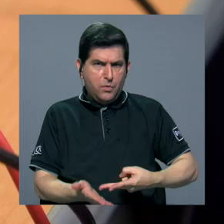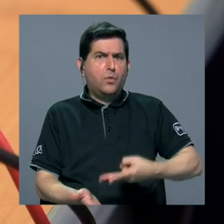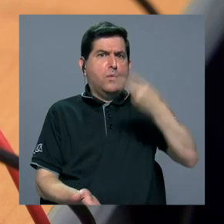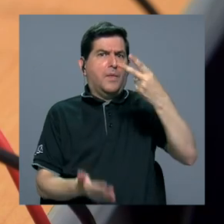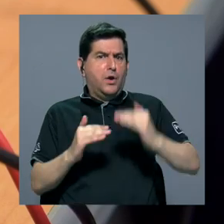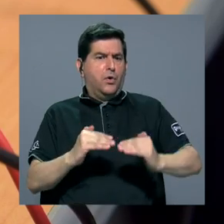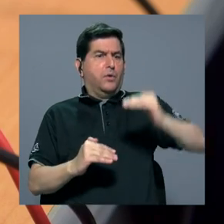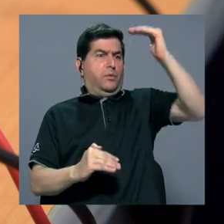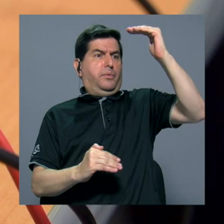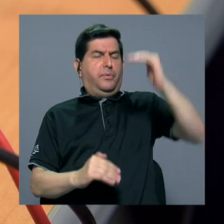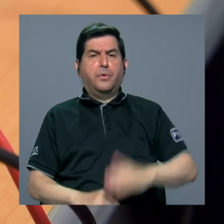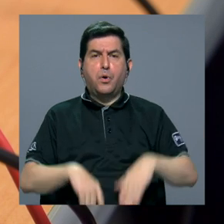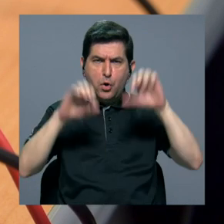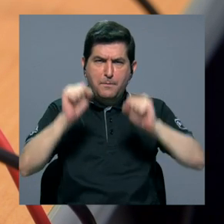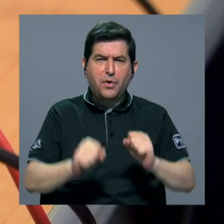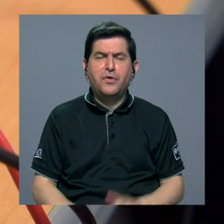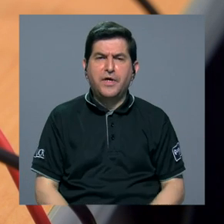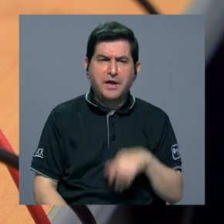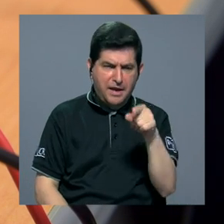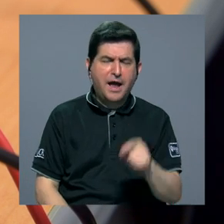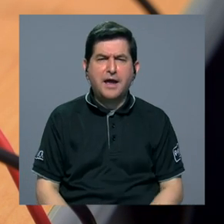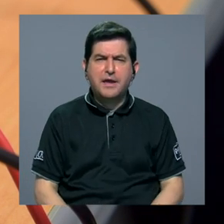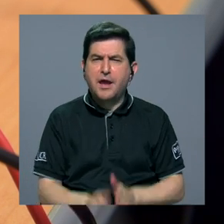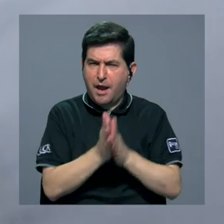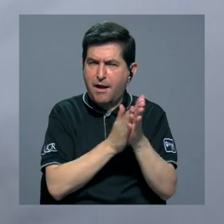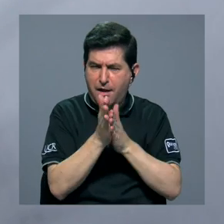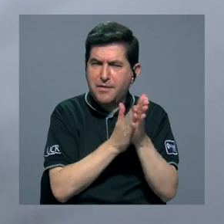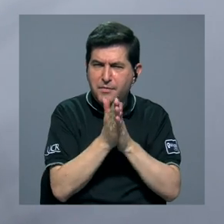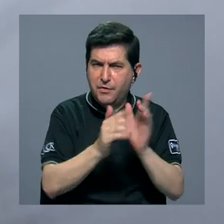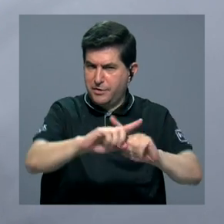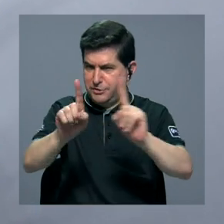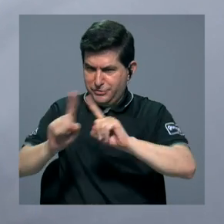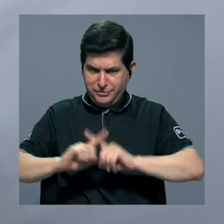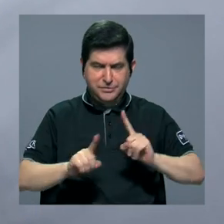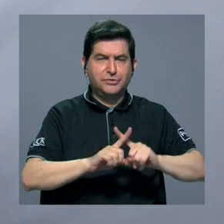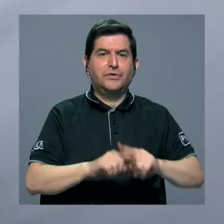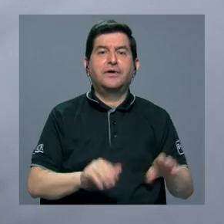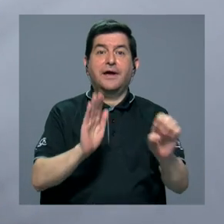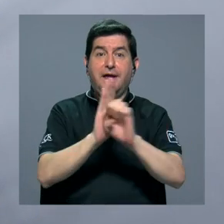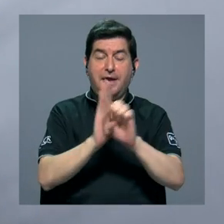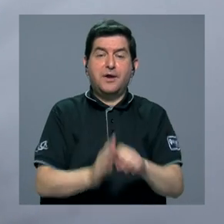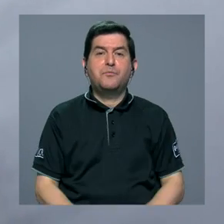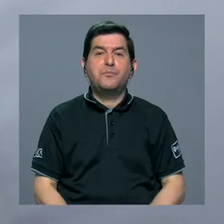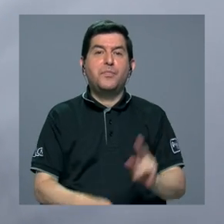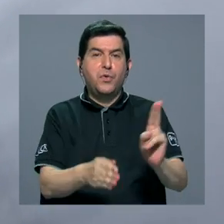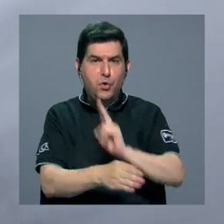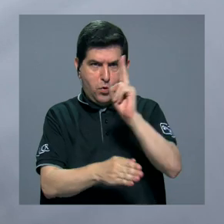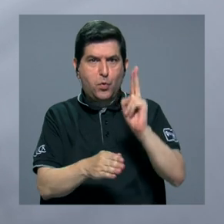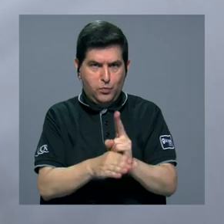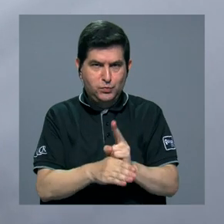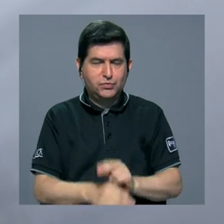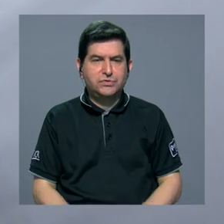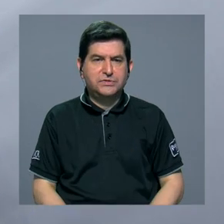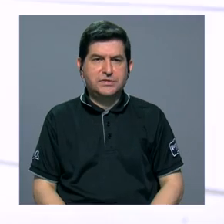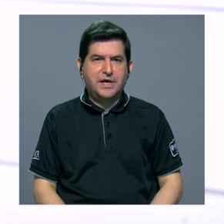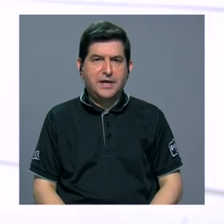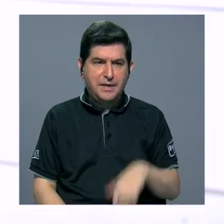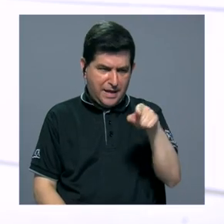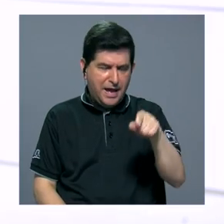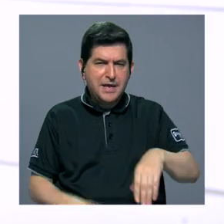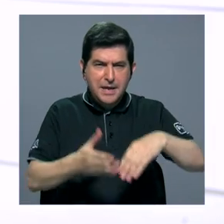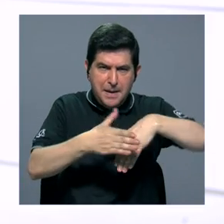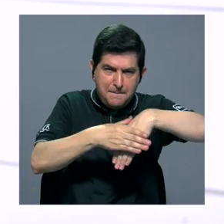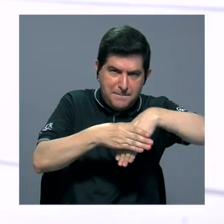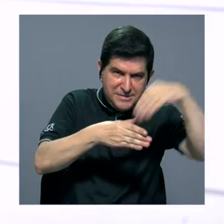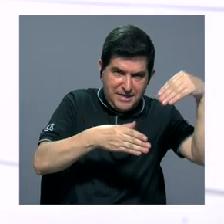tan elevado, podemos sacarle muchas aplicaciones más. Por ejemplo, podemos utilizarlas, desarmarlas